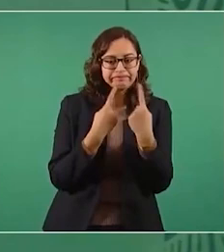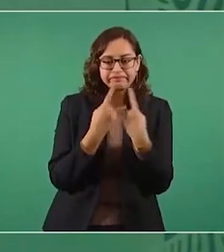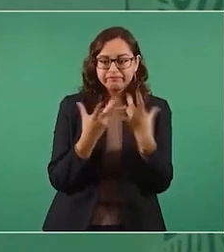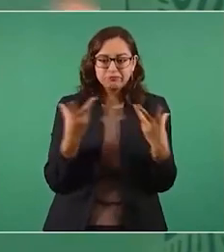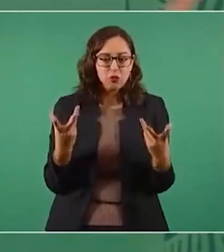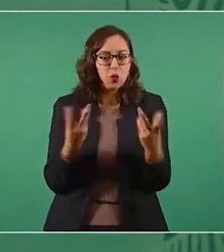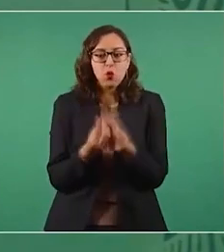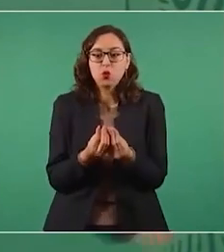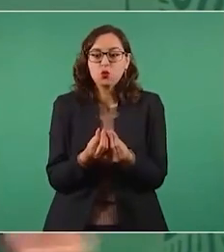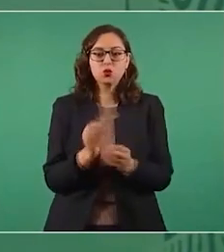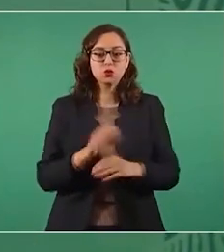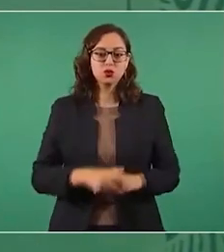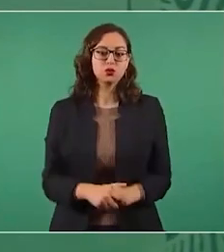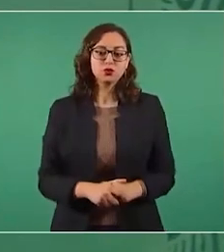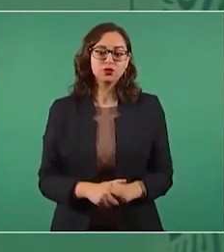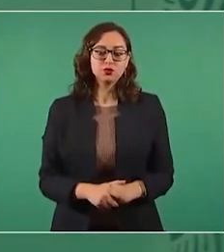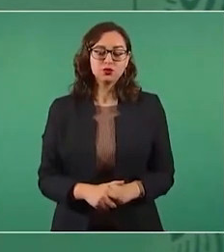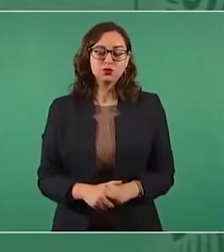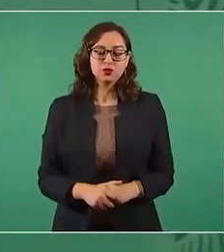Eso sólo con la delincuencia.